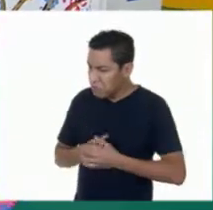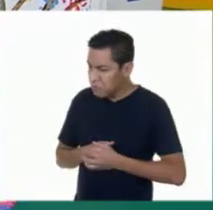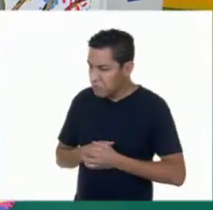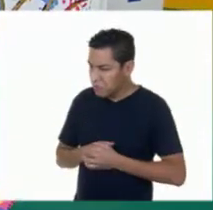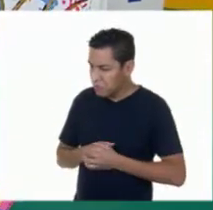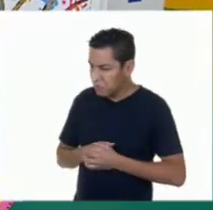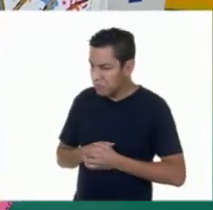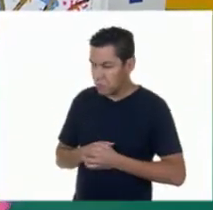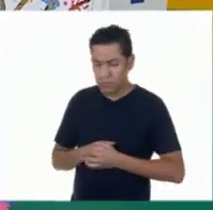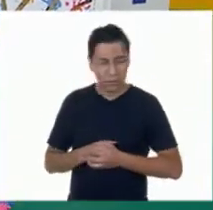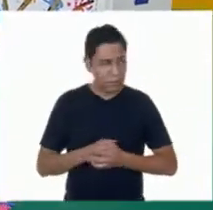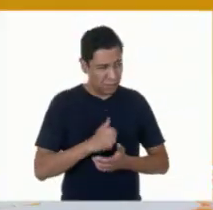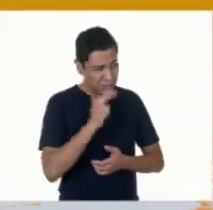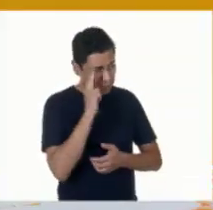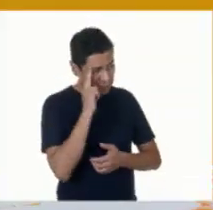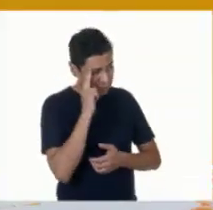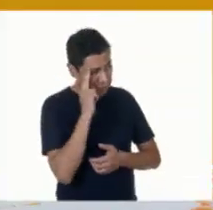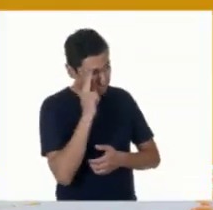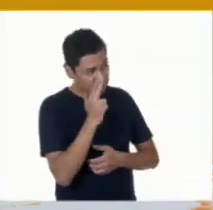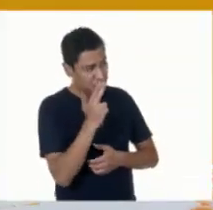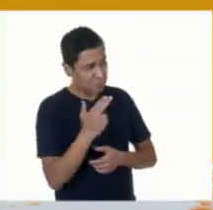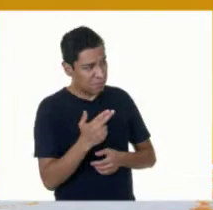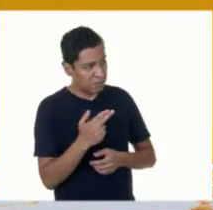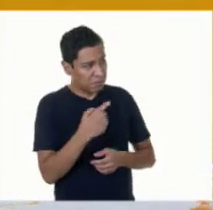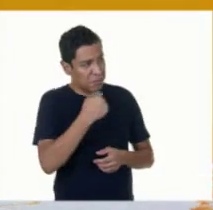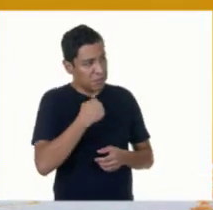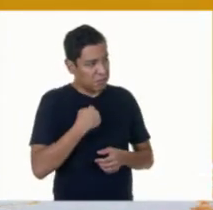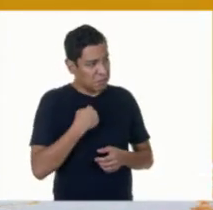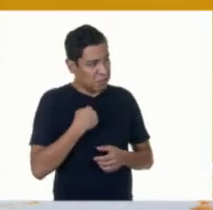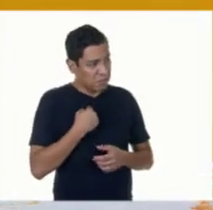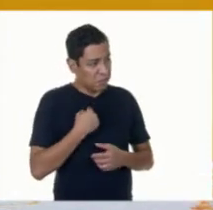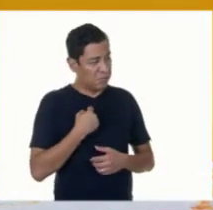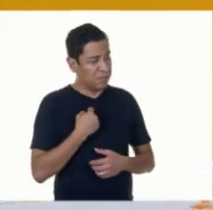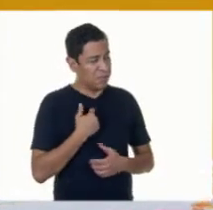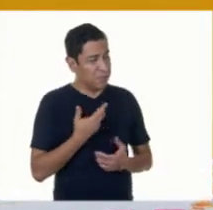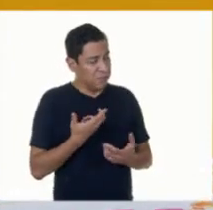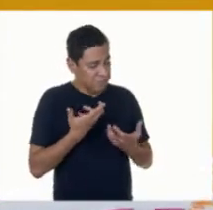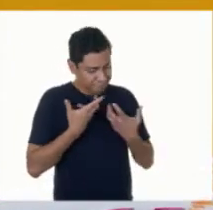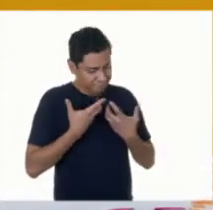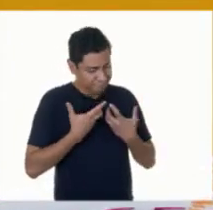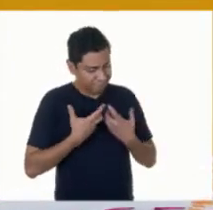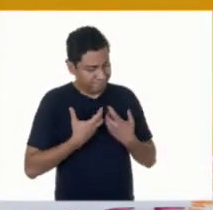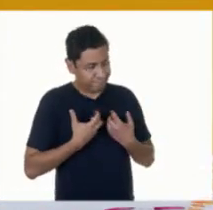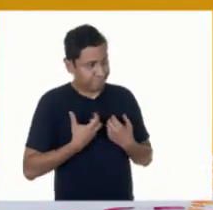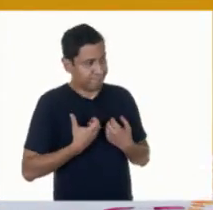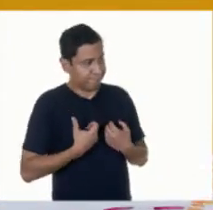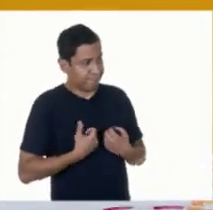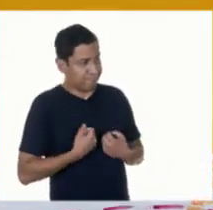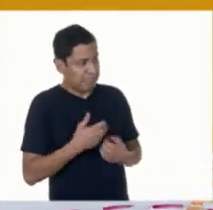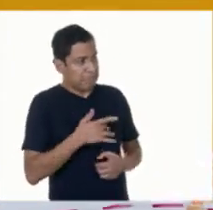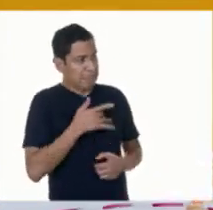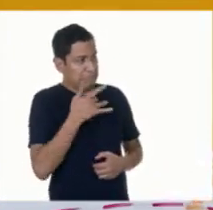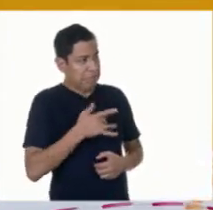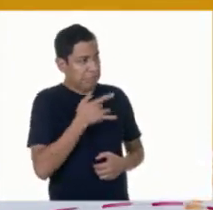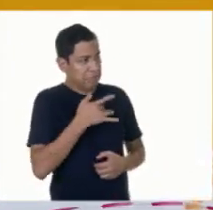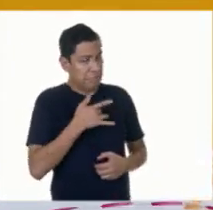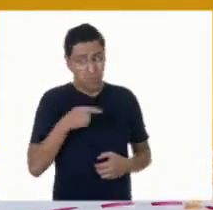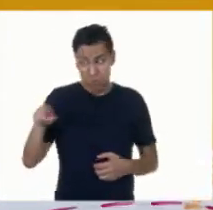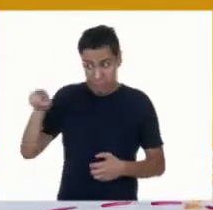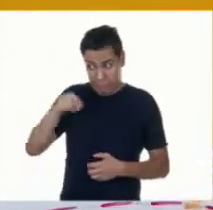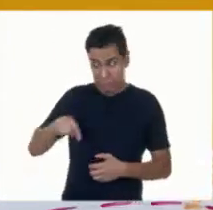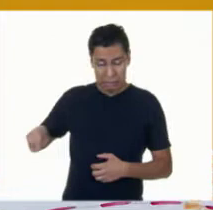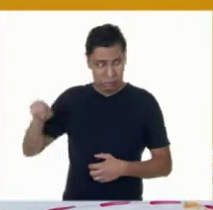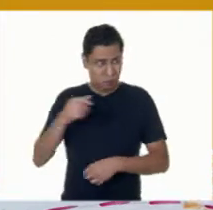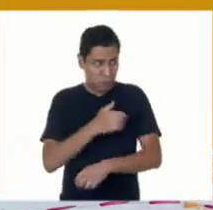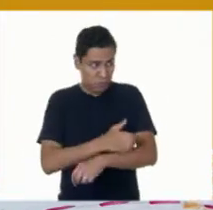Hola, hable. Hola. Es que, pues estoy muy afligida porque siento que las niñas y los